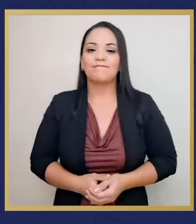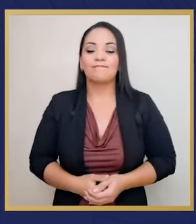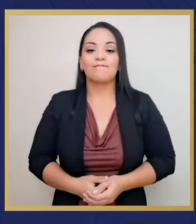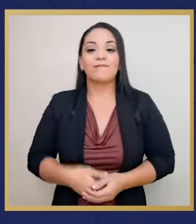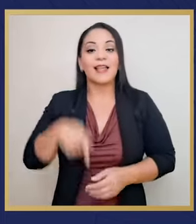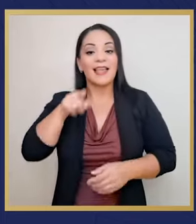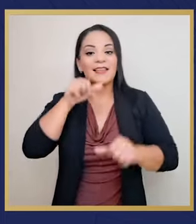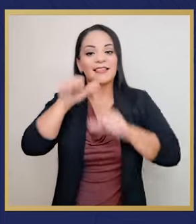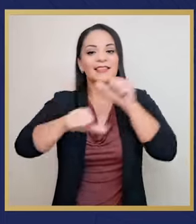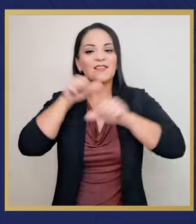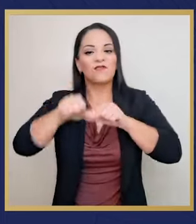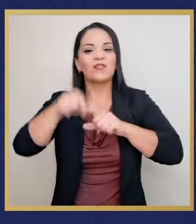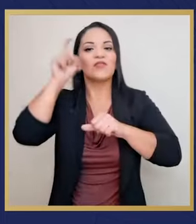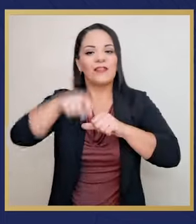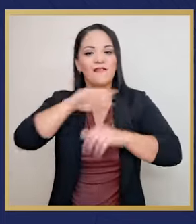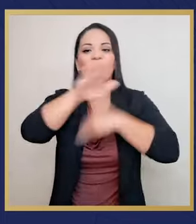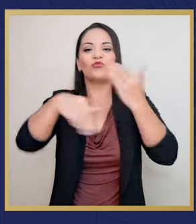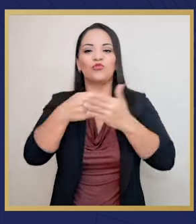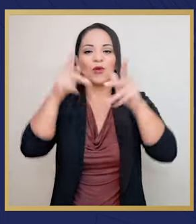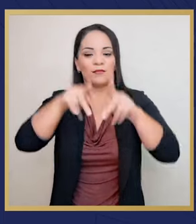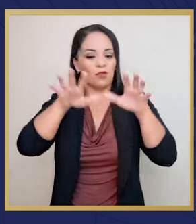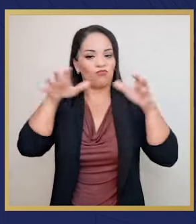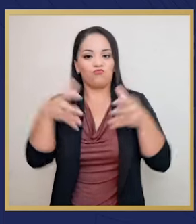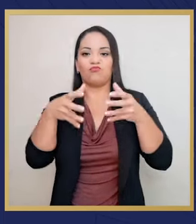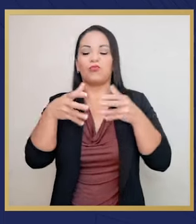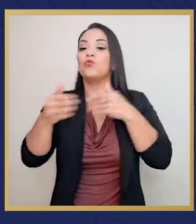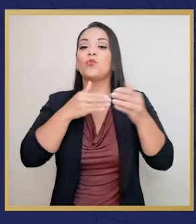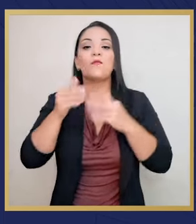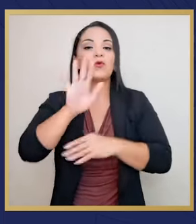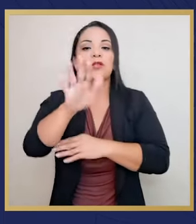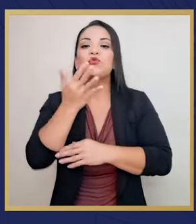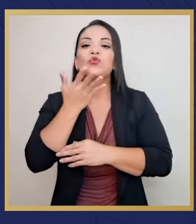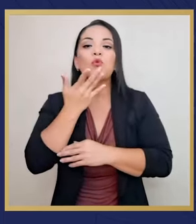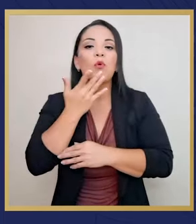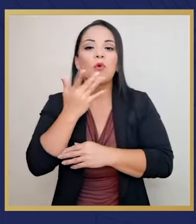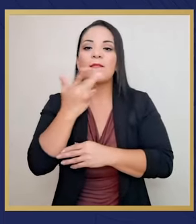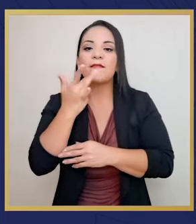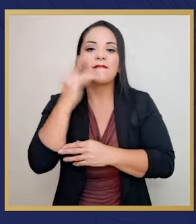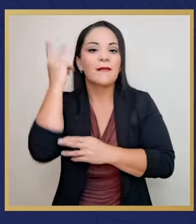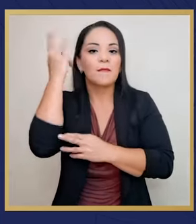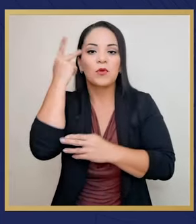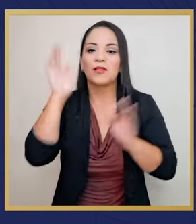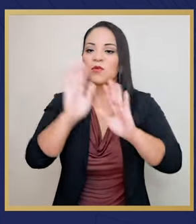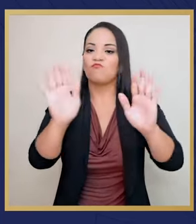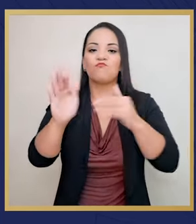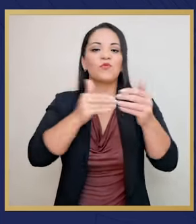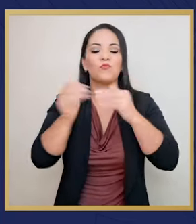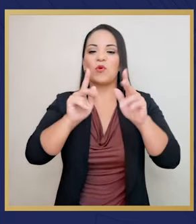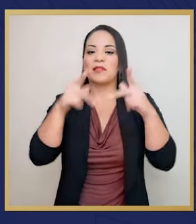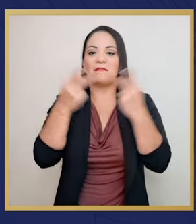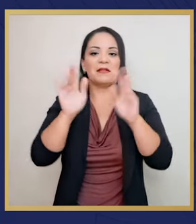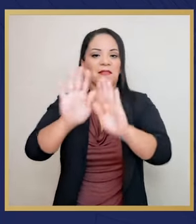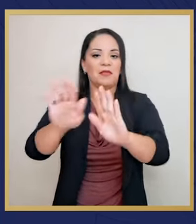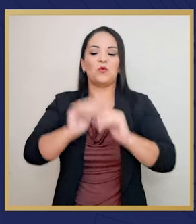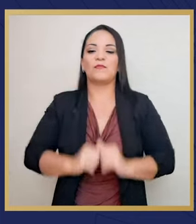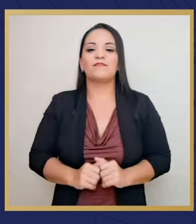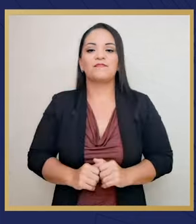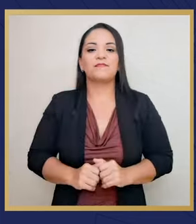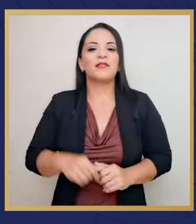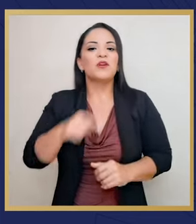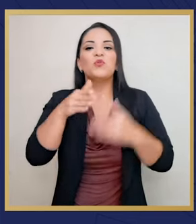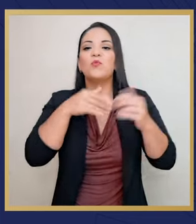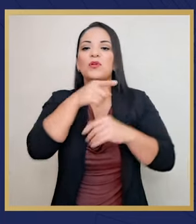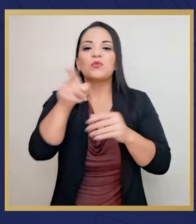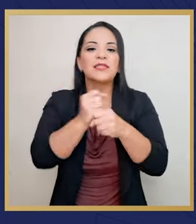En este esfuerzo tenemos que estar todos, no importa cuál es su partido político, no importa qué hayamos hecho en el pasado